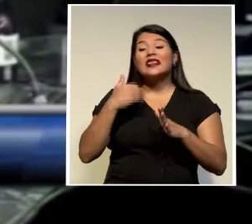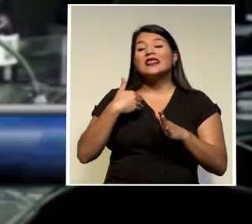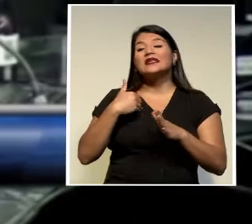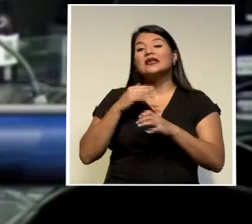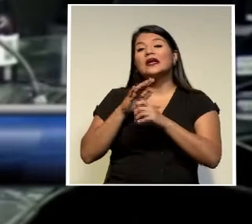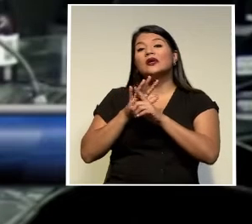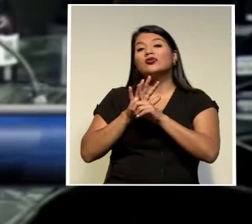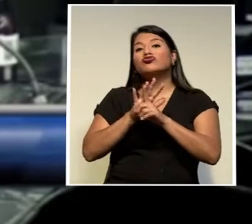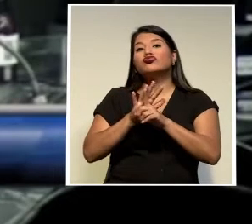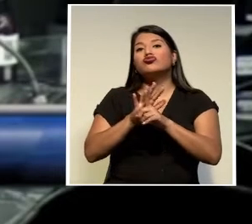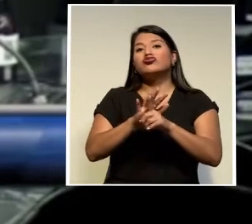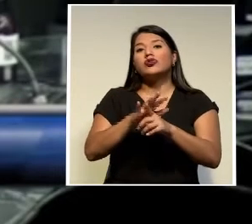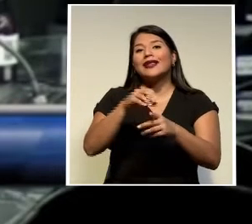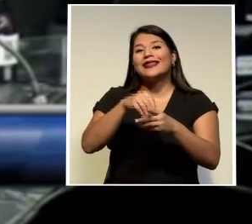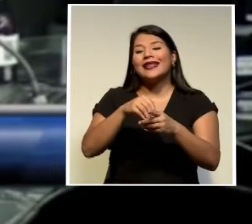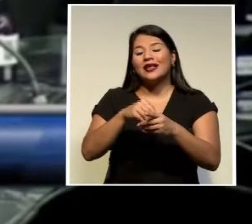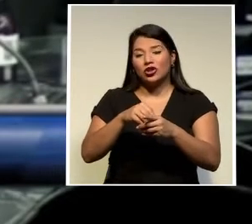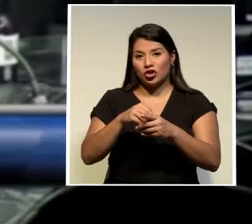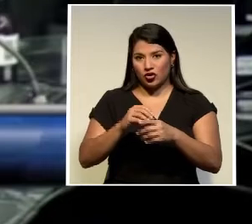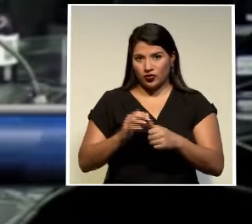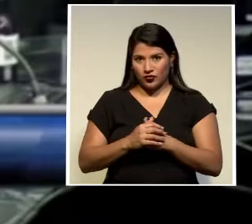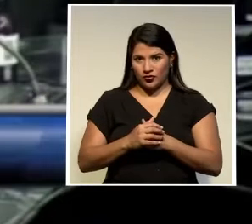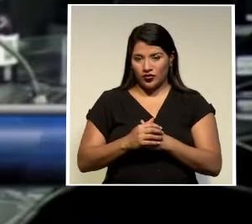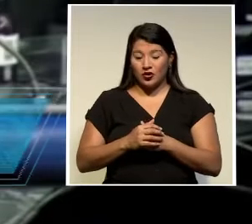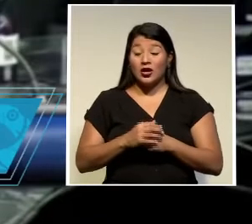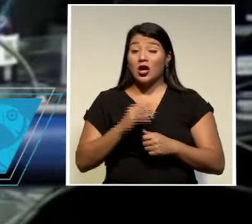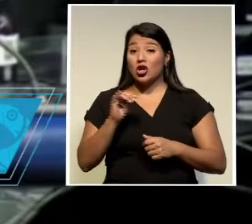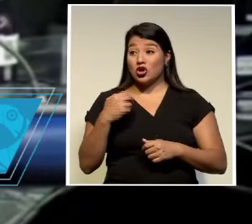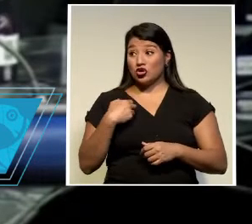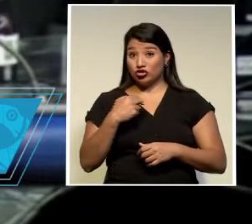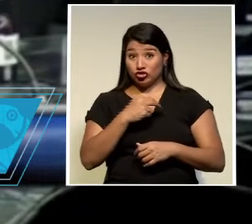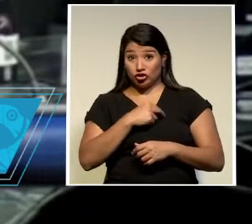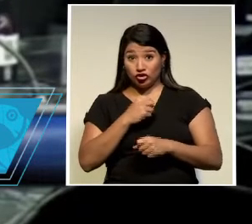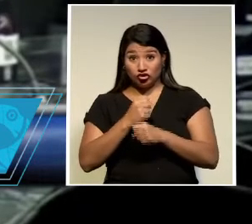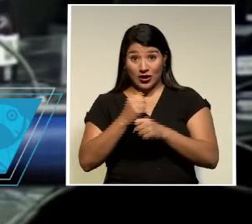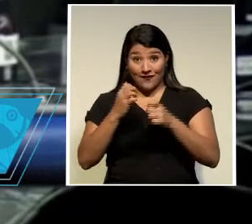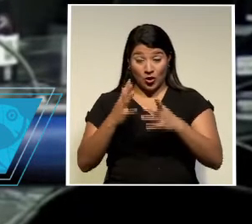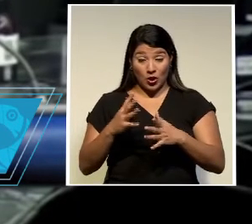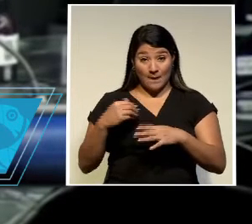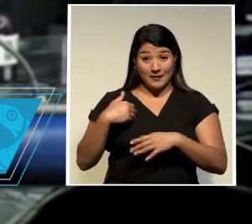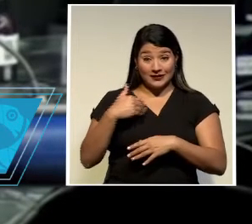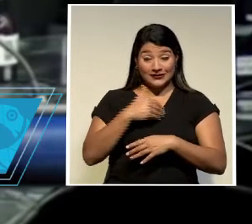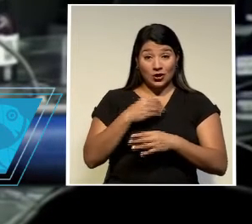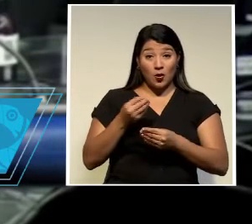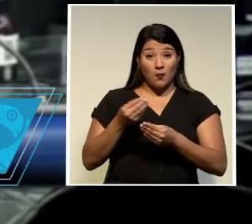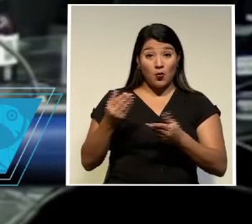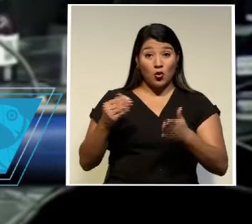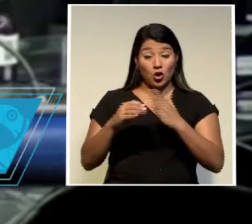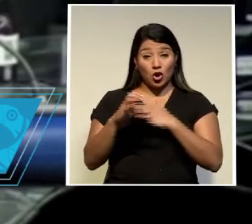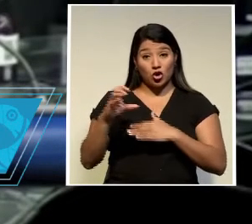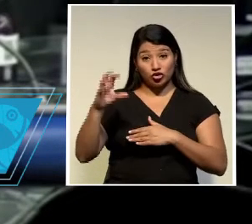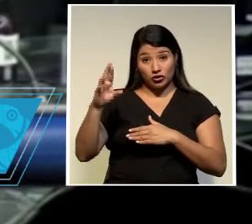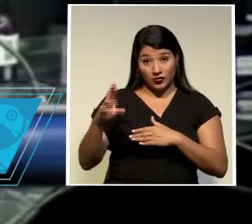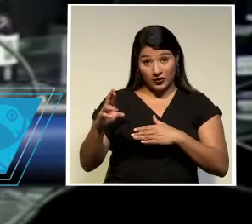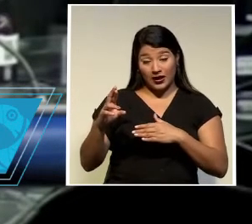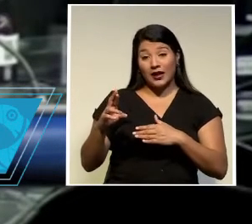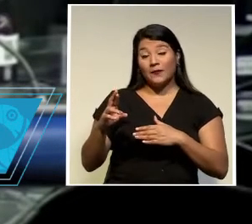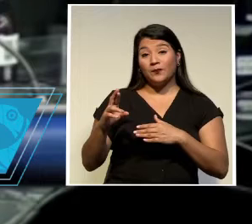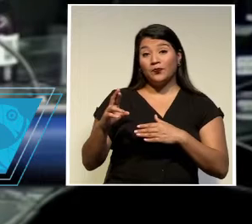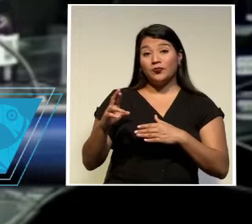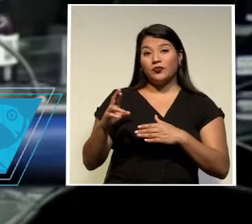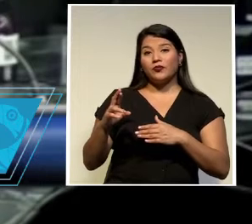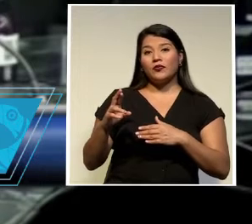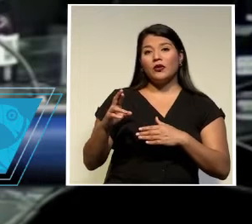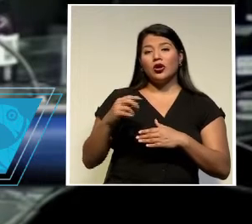que así como muchos otros colegas del ministerio público de Costa Rica bajo la jefatura de Emilia Navas Aparicio